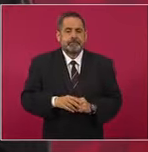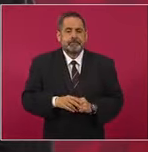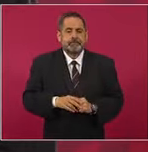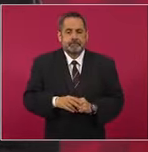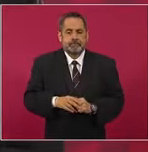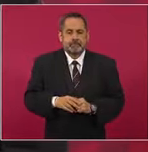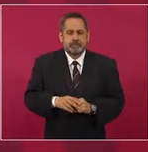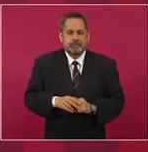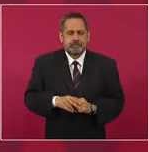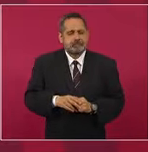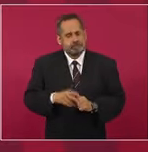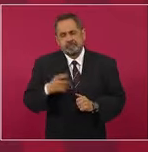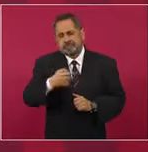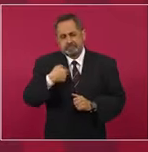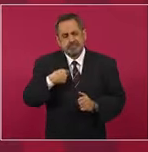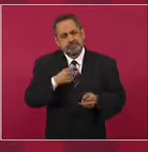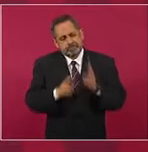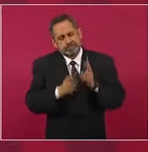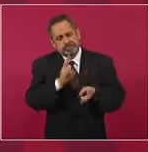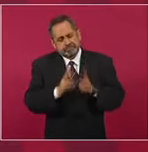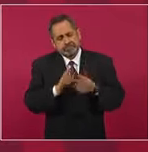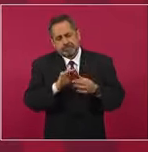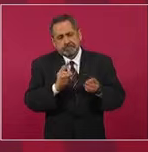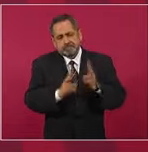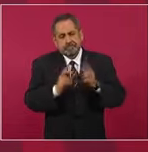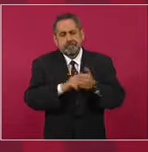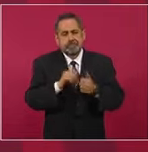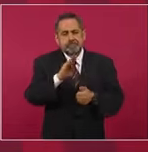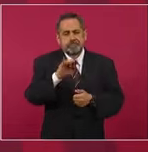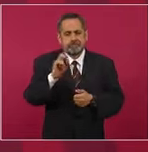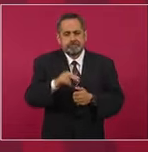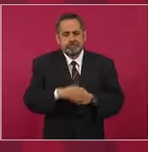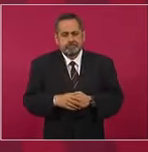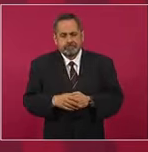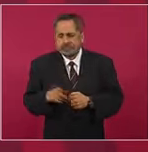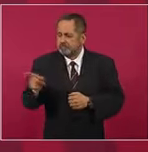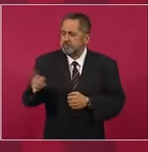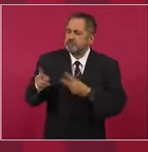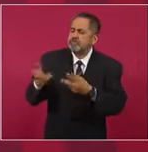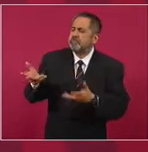y ya en la plática ¿y cómo le va a hacer?